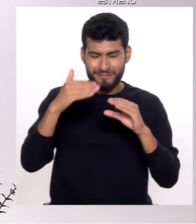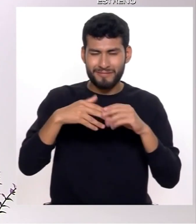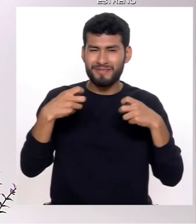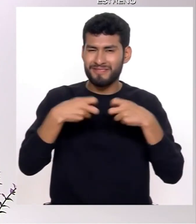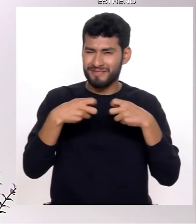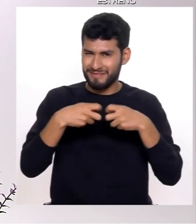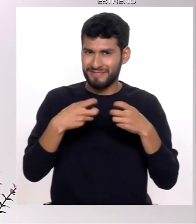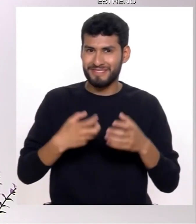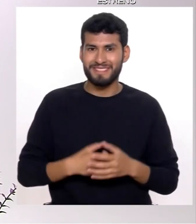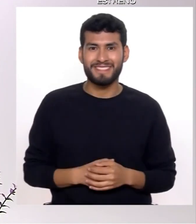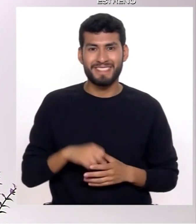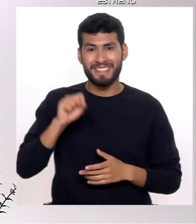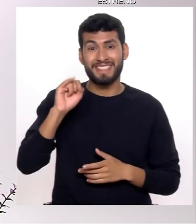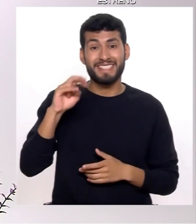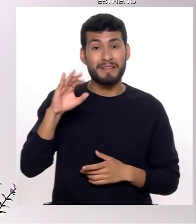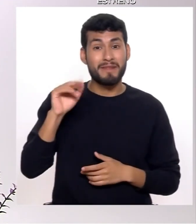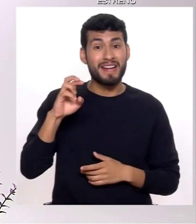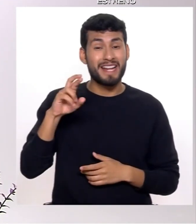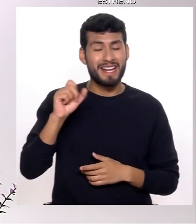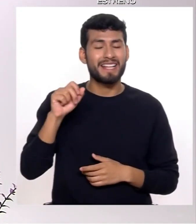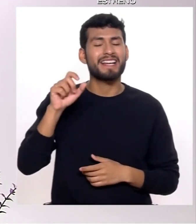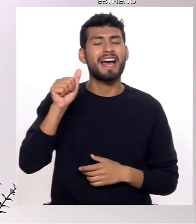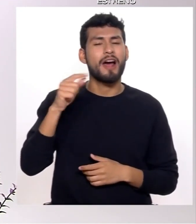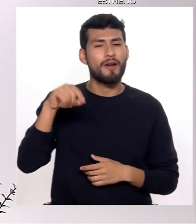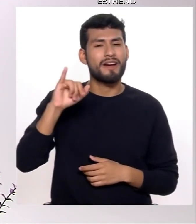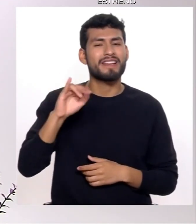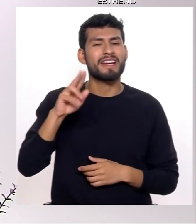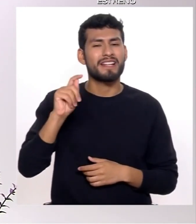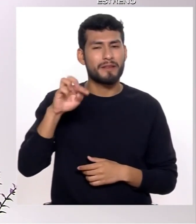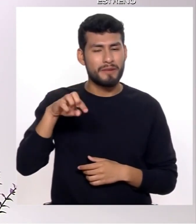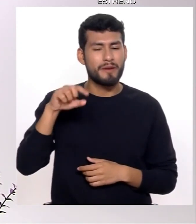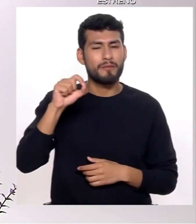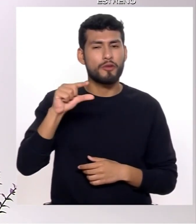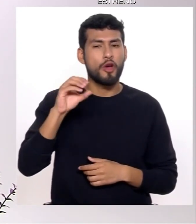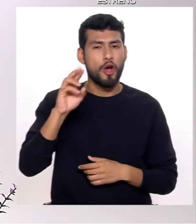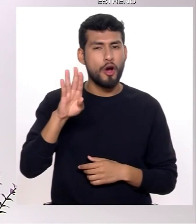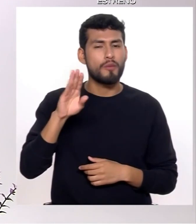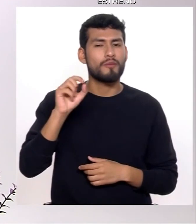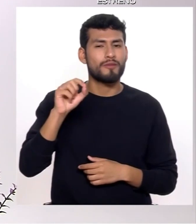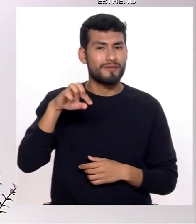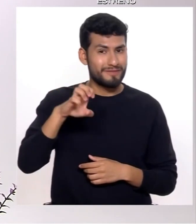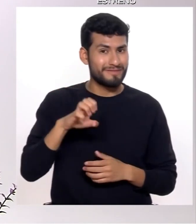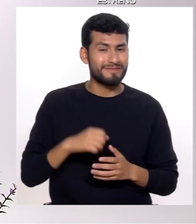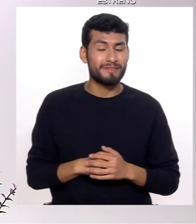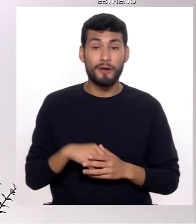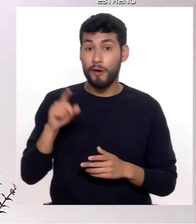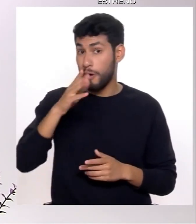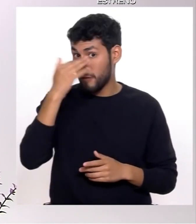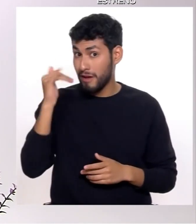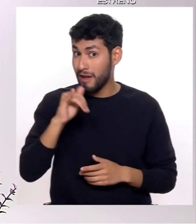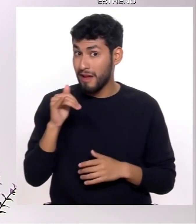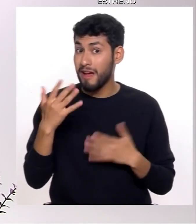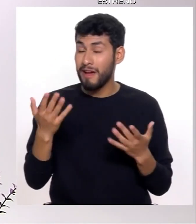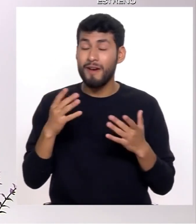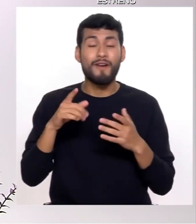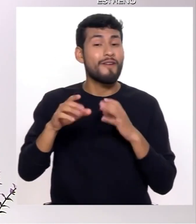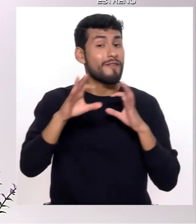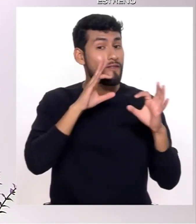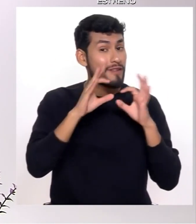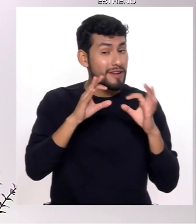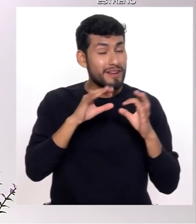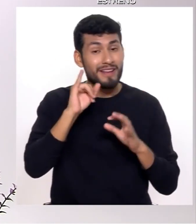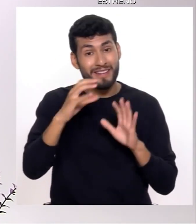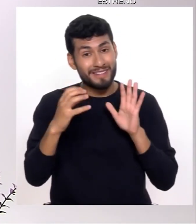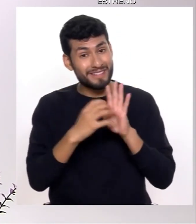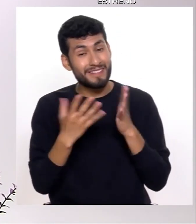nuestro correo electrónico sinbarreras arroba y rtp.gov.pe y no olviden seguirnos también en Facebook